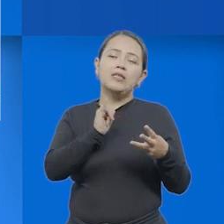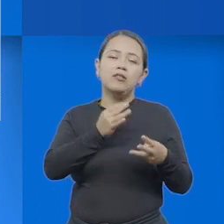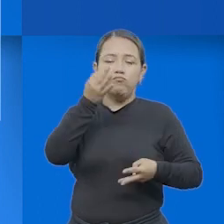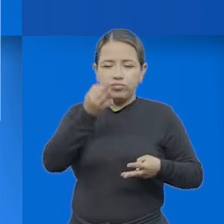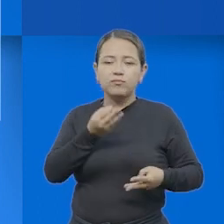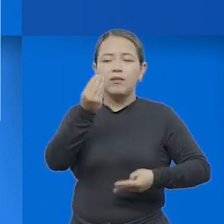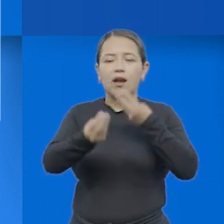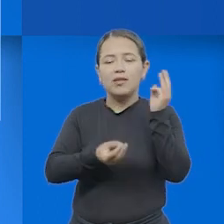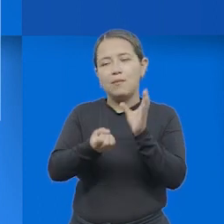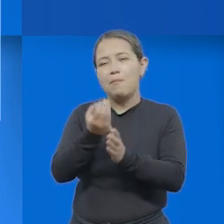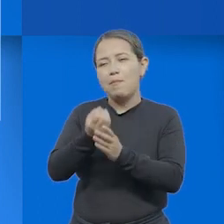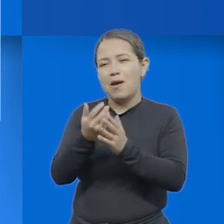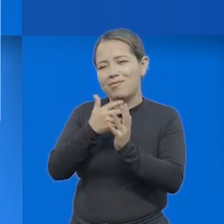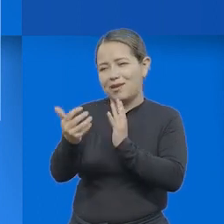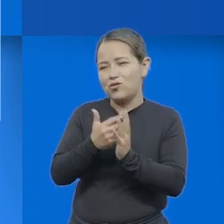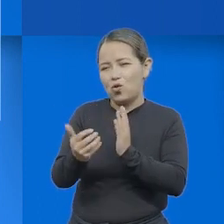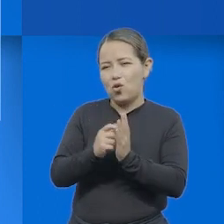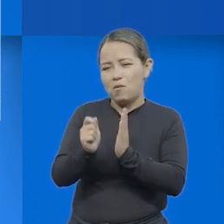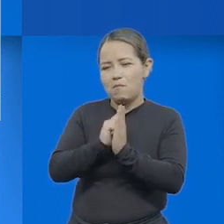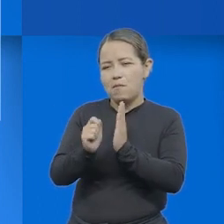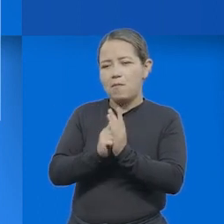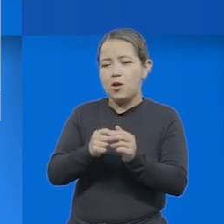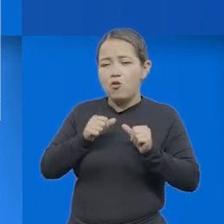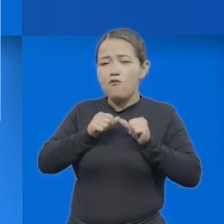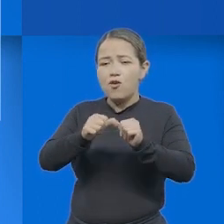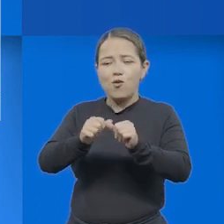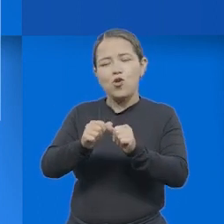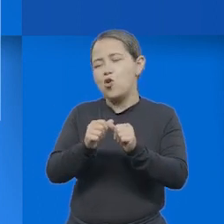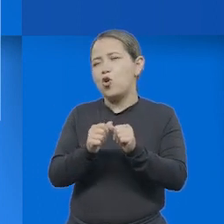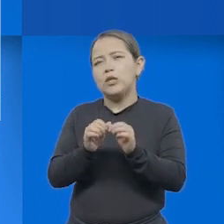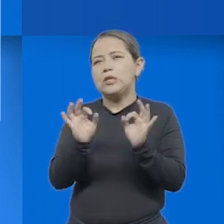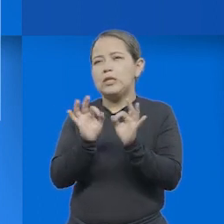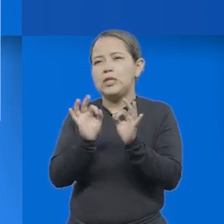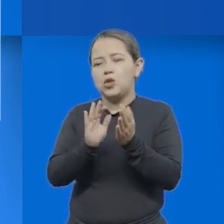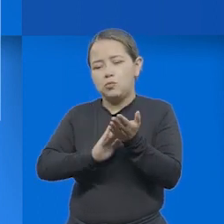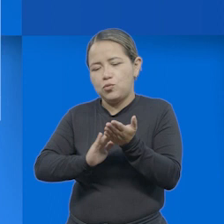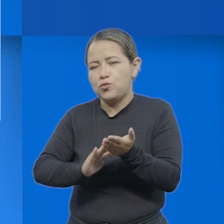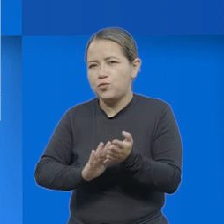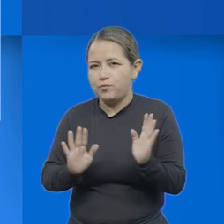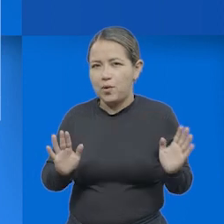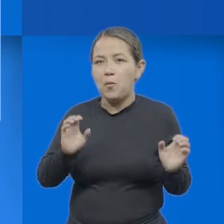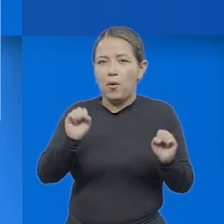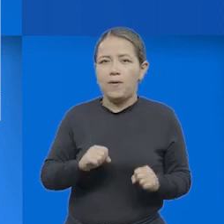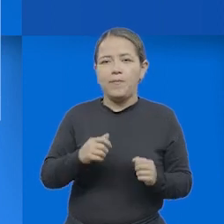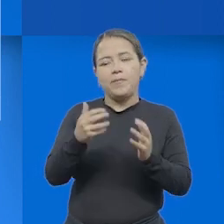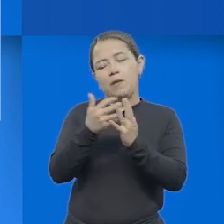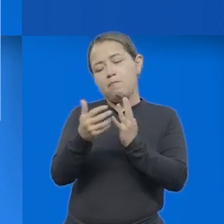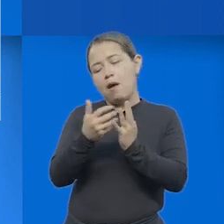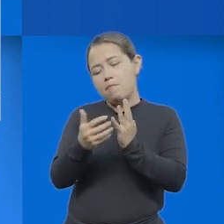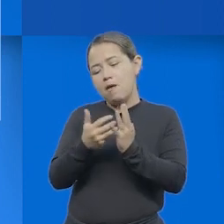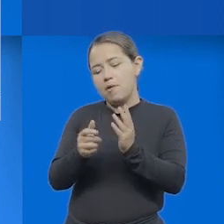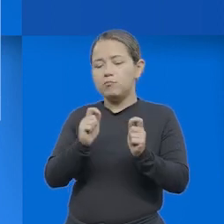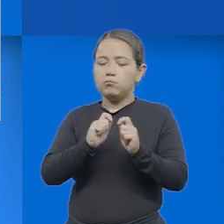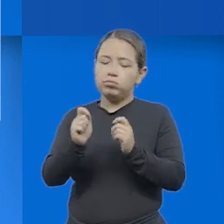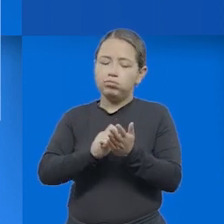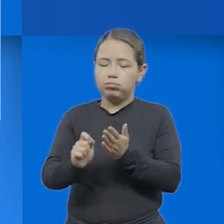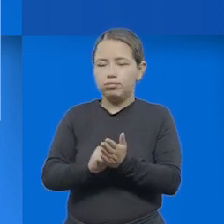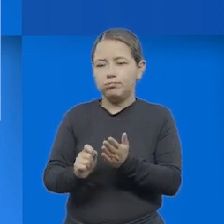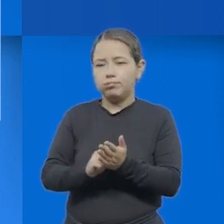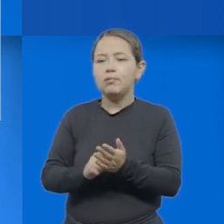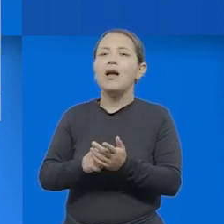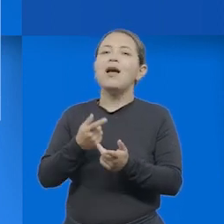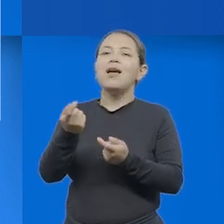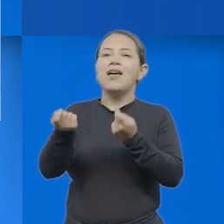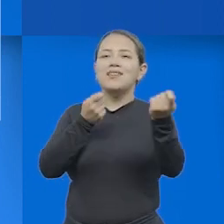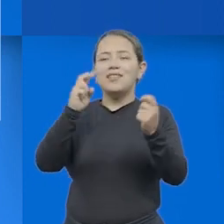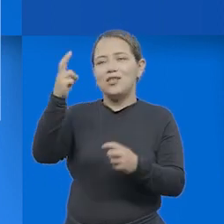encontramos ya con la producción textual, y aquí hablamos de borrador o textos intermedios. Entonces, en las estrategias